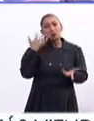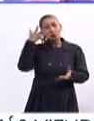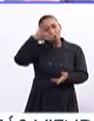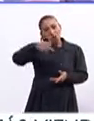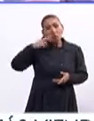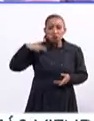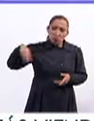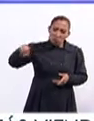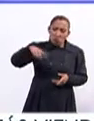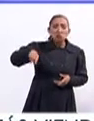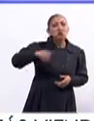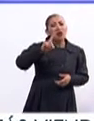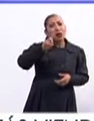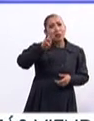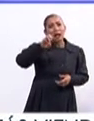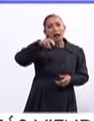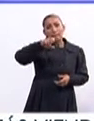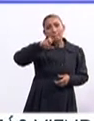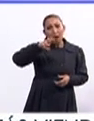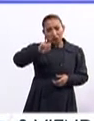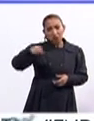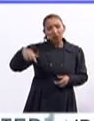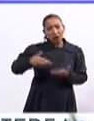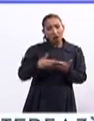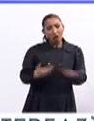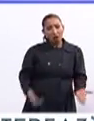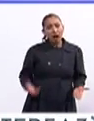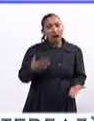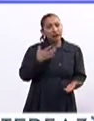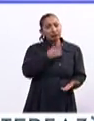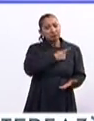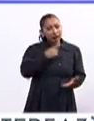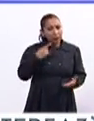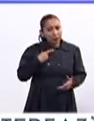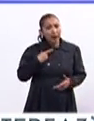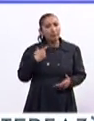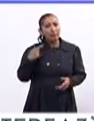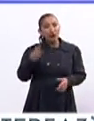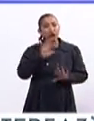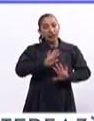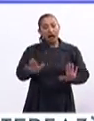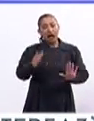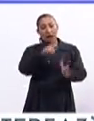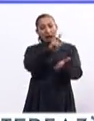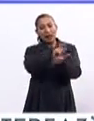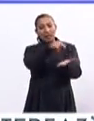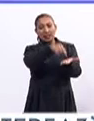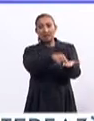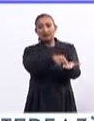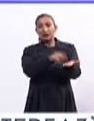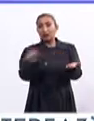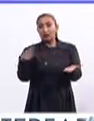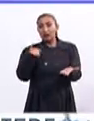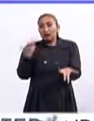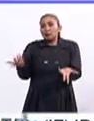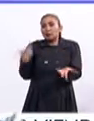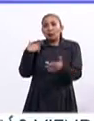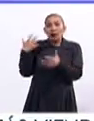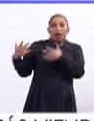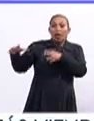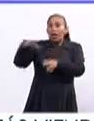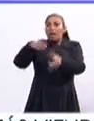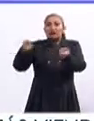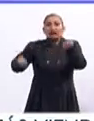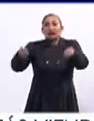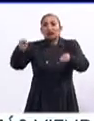futuro para los dreamers, yo veo definitivamente que esta vez deben de tener, pero ya bajo una ley del Congreso, si no, pobres están en un limbo y siendo